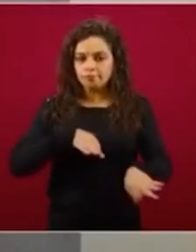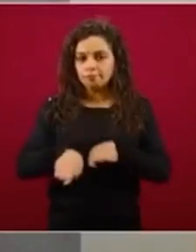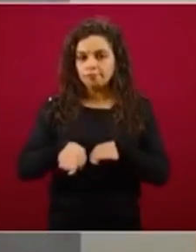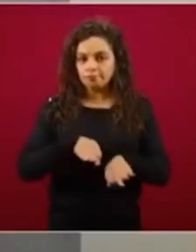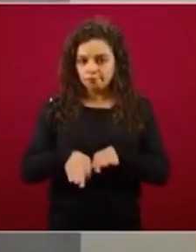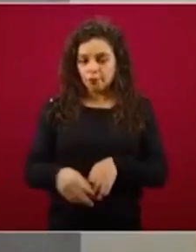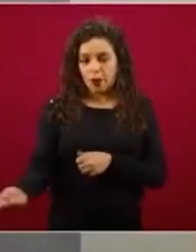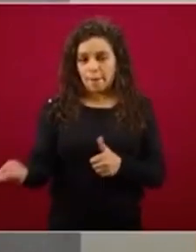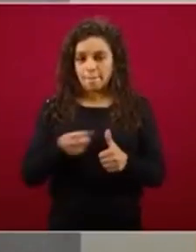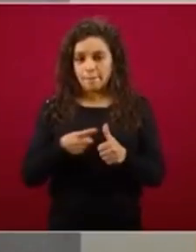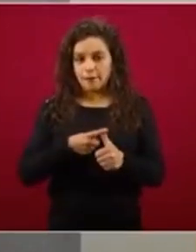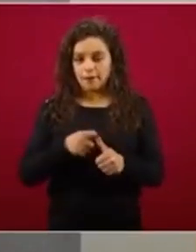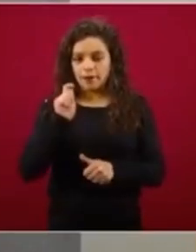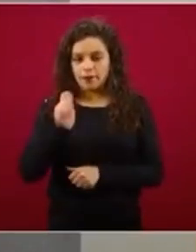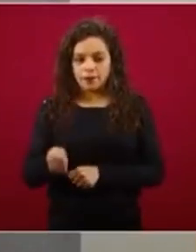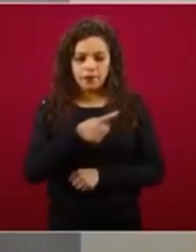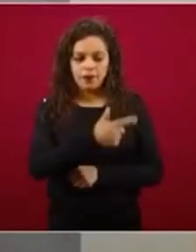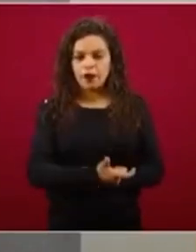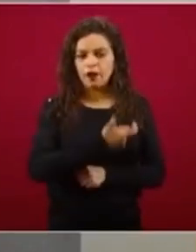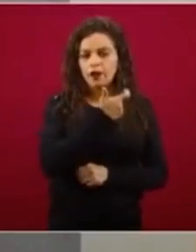precios de garantía.